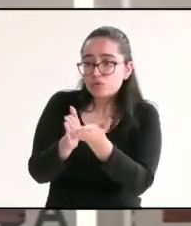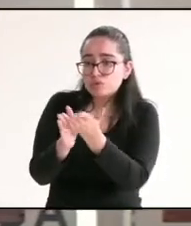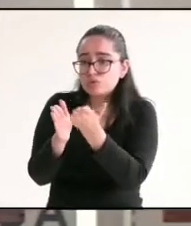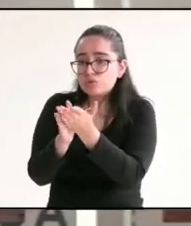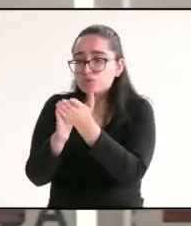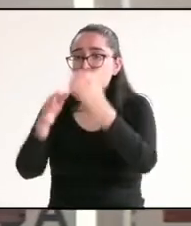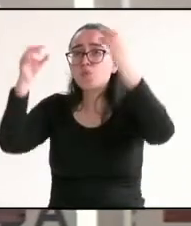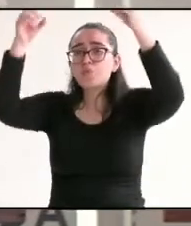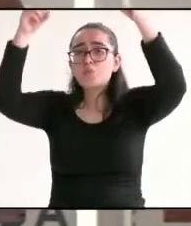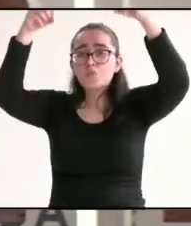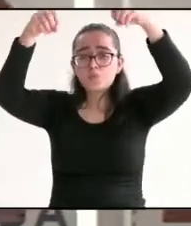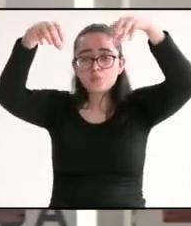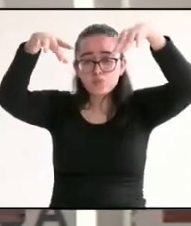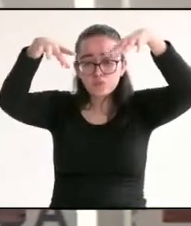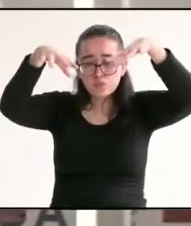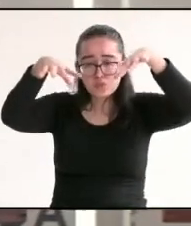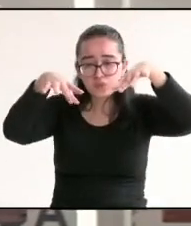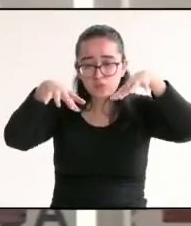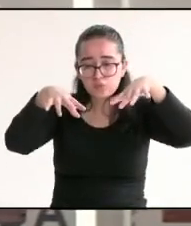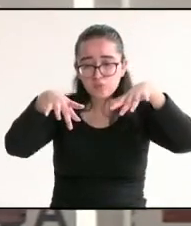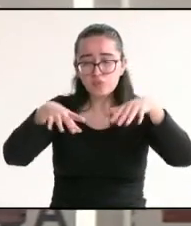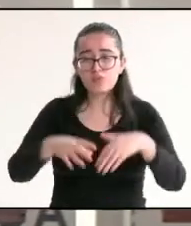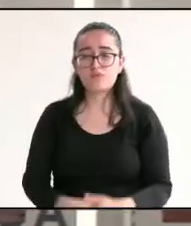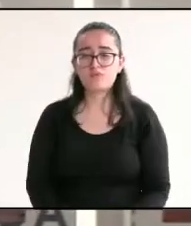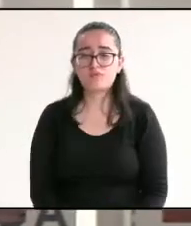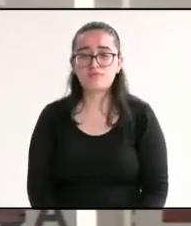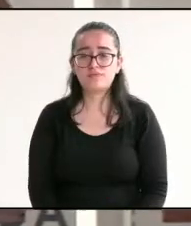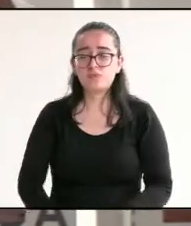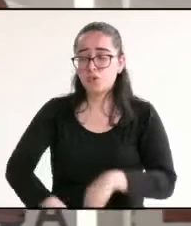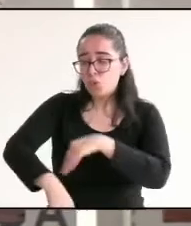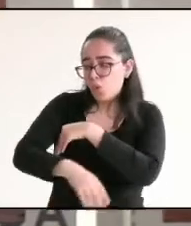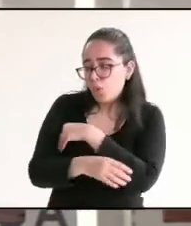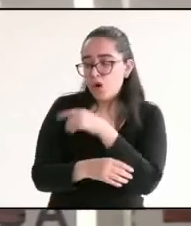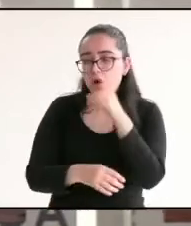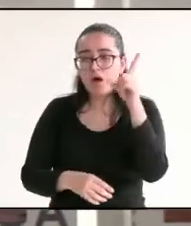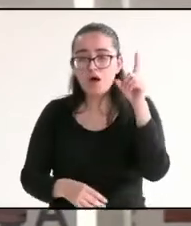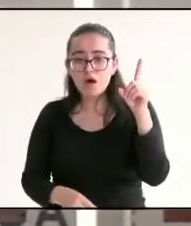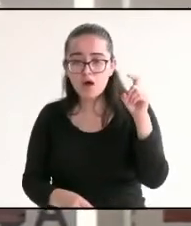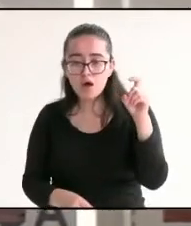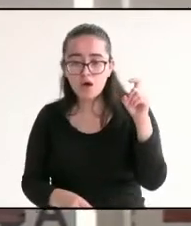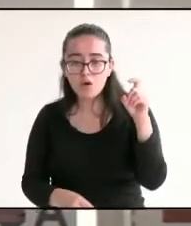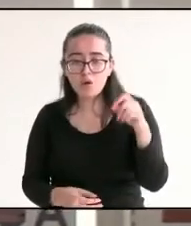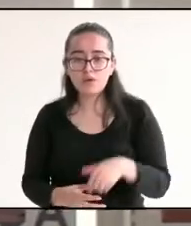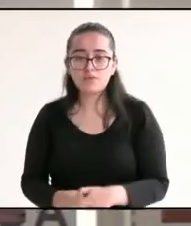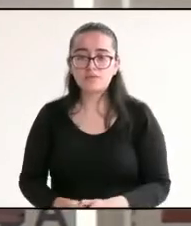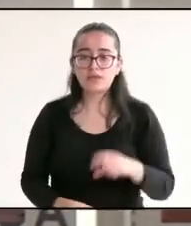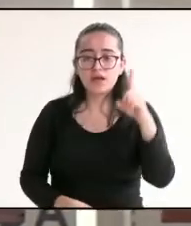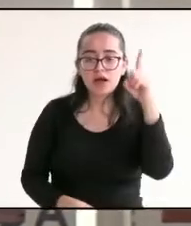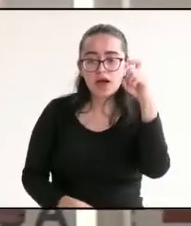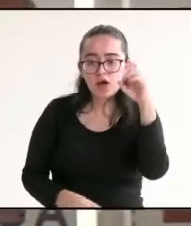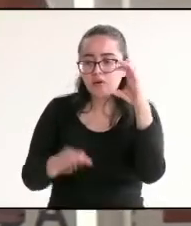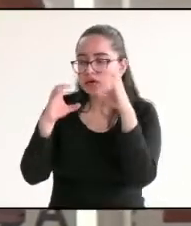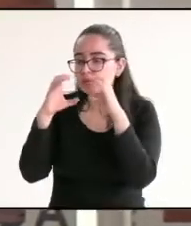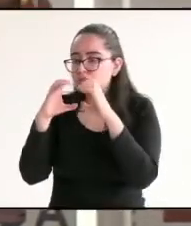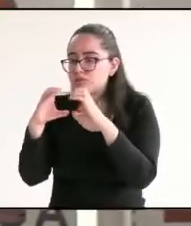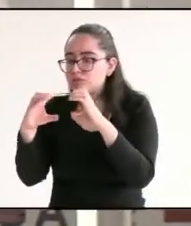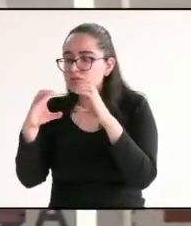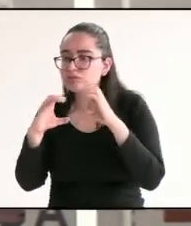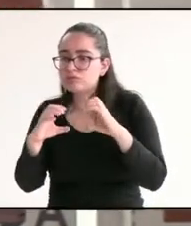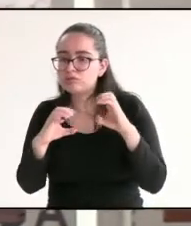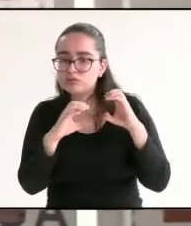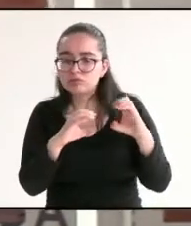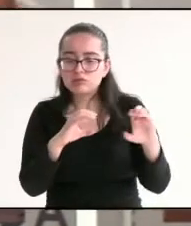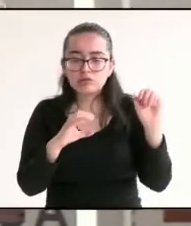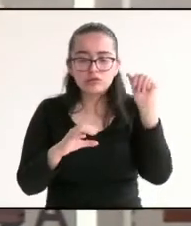de agua pluvial a efecto de utilizarlas en los riegos. Hay que racionar el consumo del agua mediante unos tandeos,